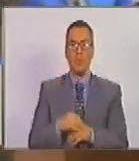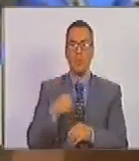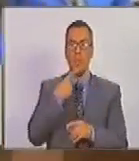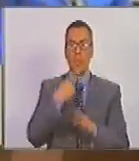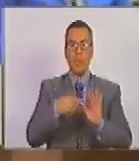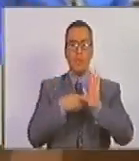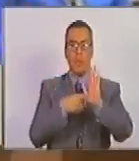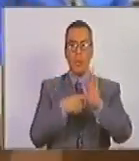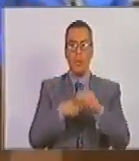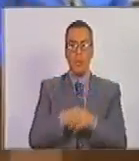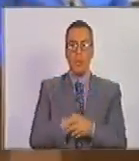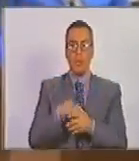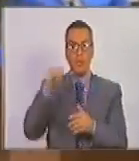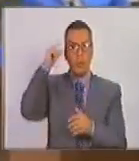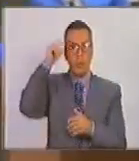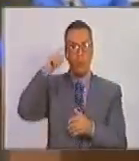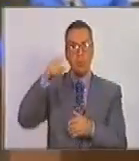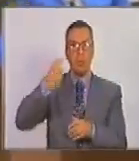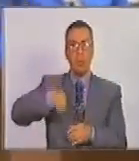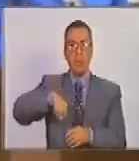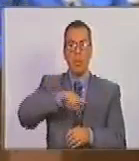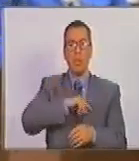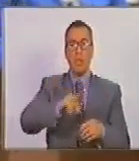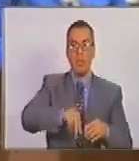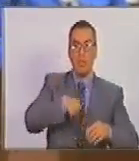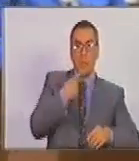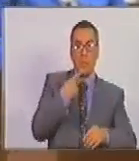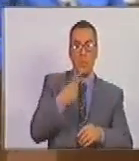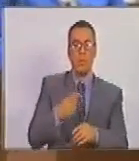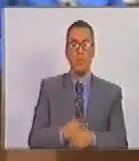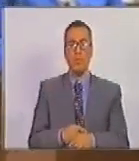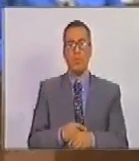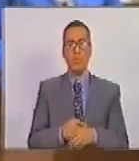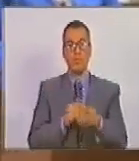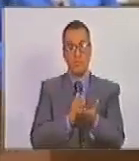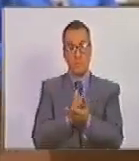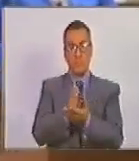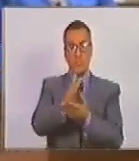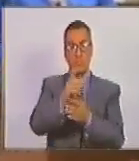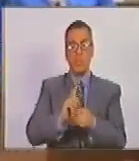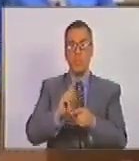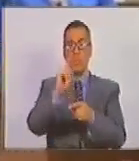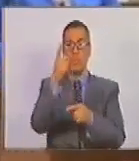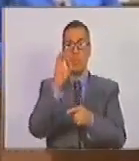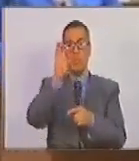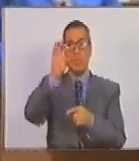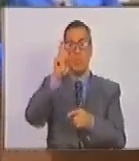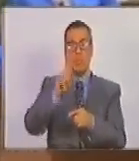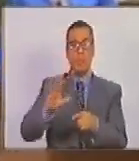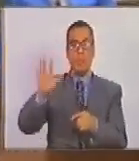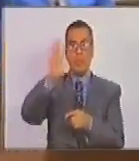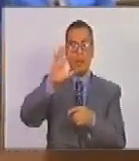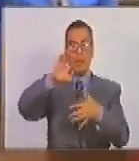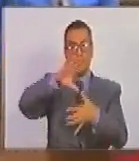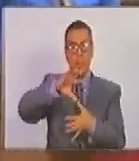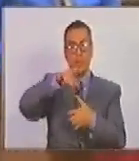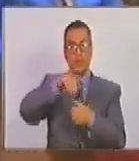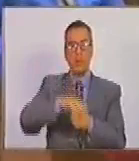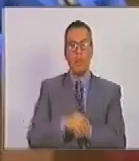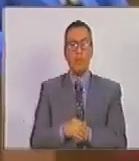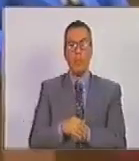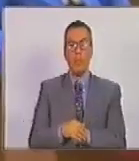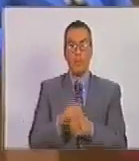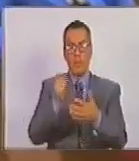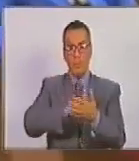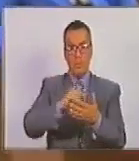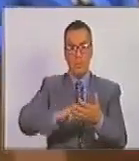demostrar que hoy nosotros podemos decir que vamos a seguir como primer país de Latinoamérica en